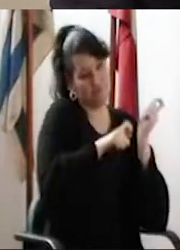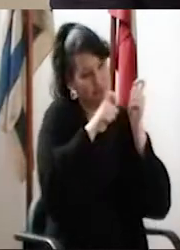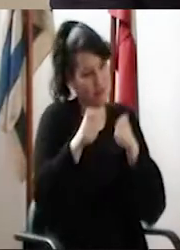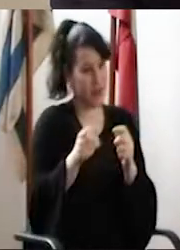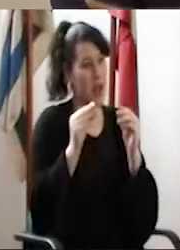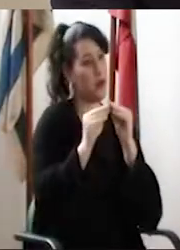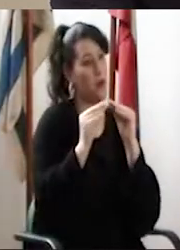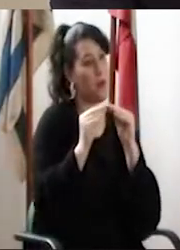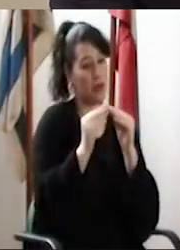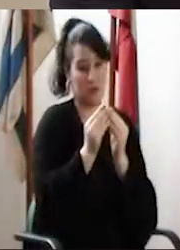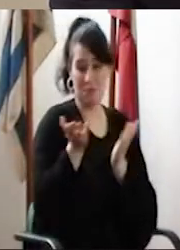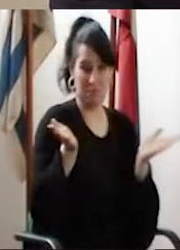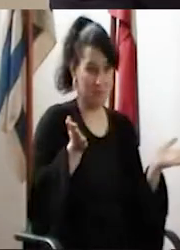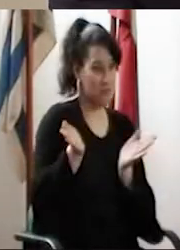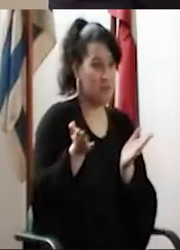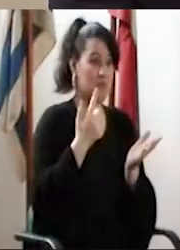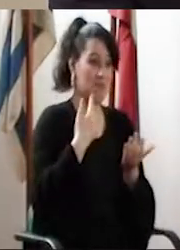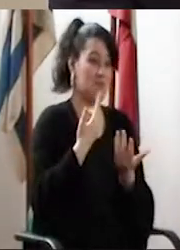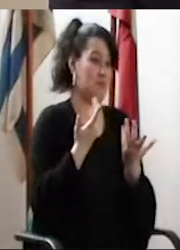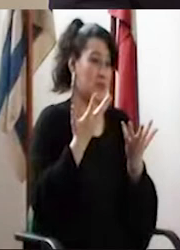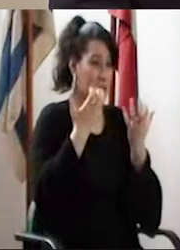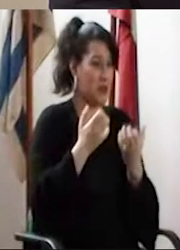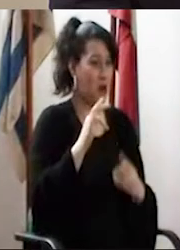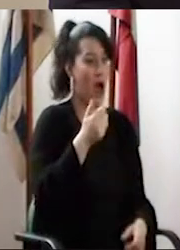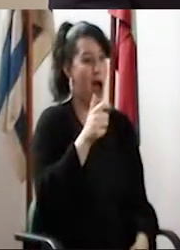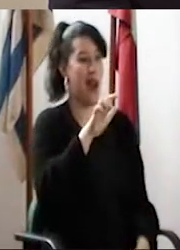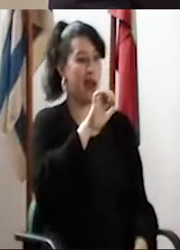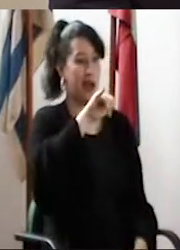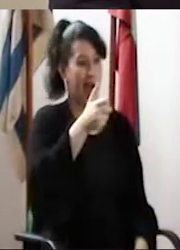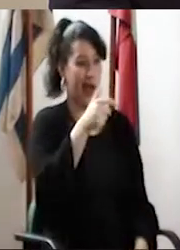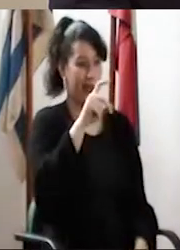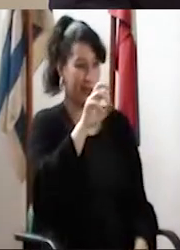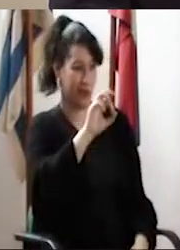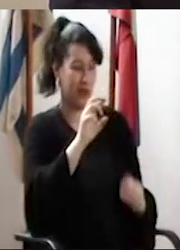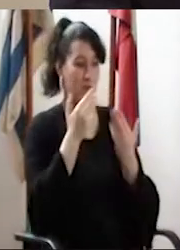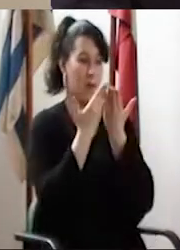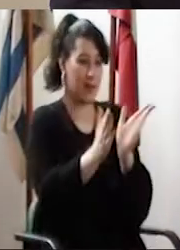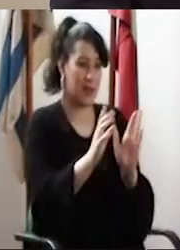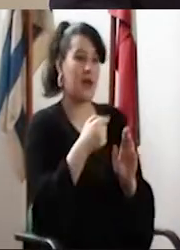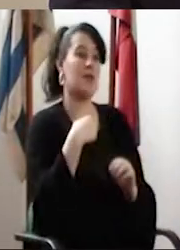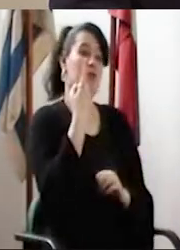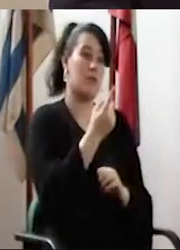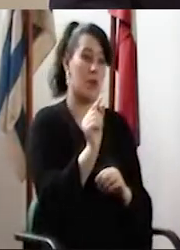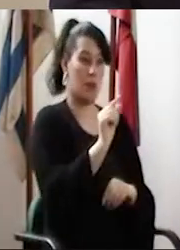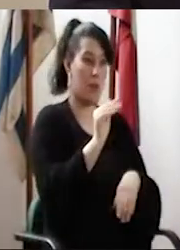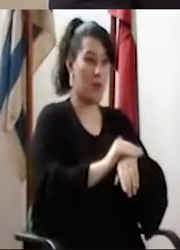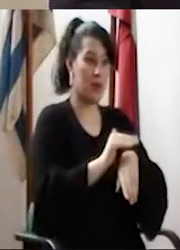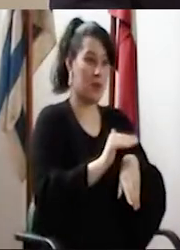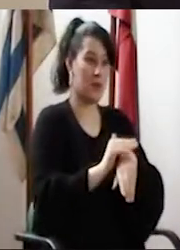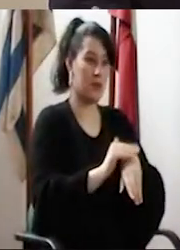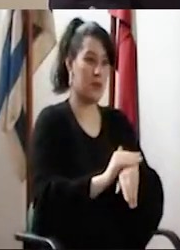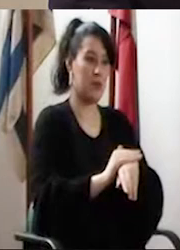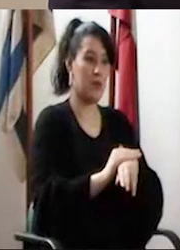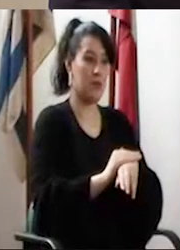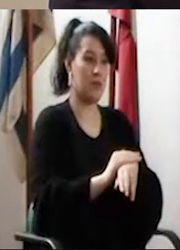Así que ahora les daría la palabra a mis compañeros de mesa. Creo que Alejandro vas empezar vos. Sí, como tal. Y después le daríamos